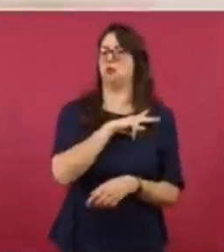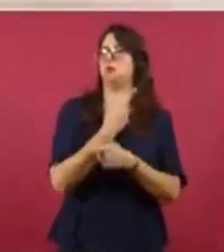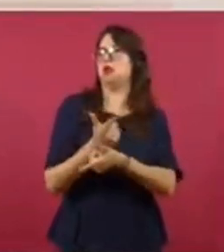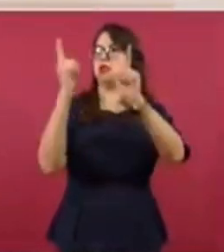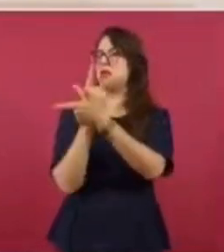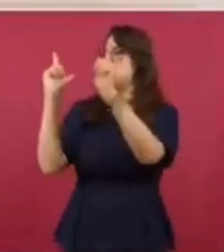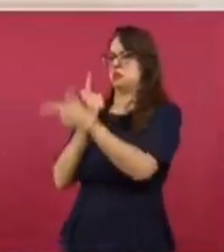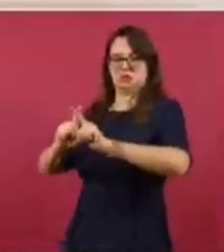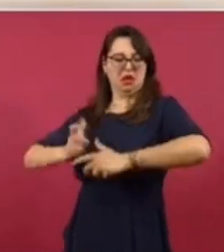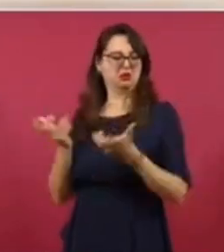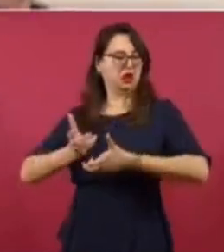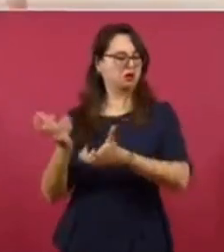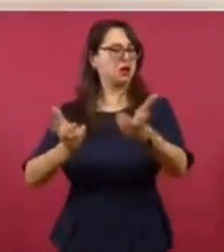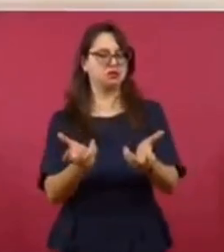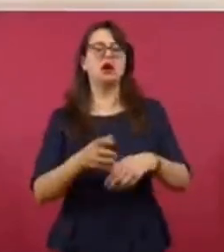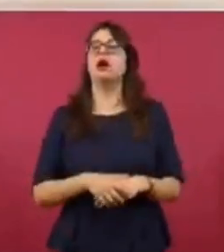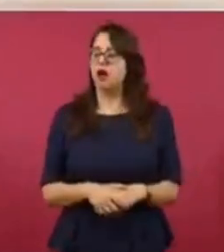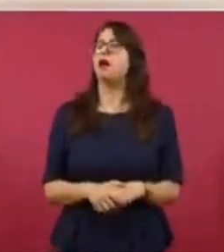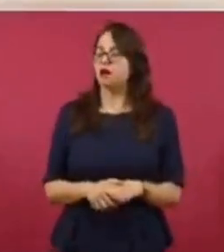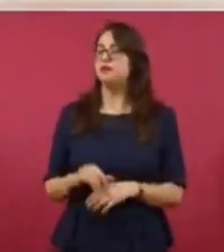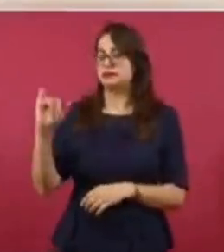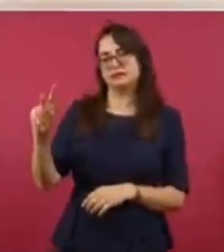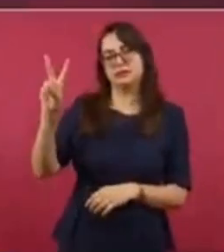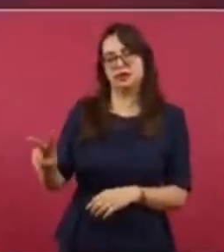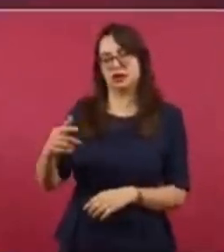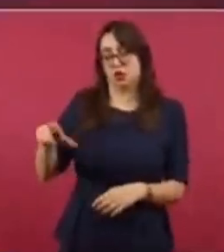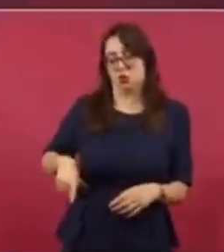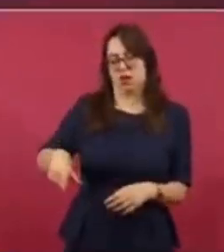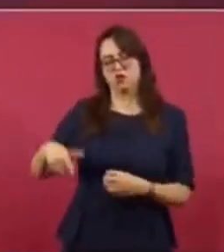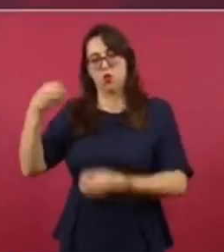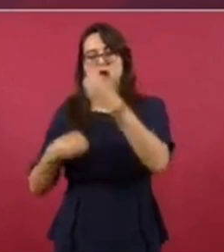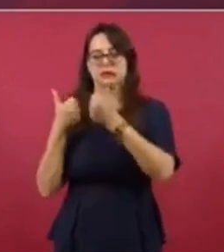luego que un juez tiene que actuar con autonomía, pero con apego a la ley.